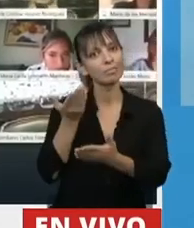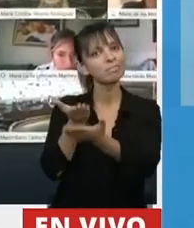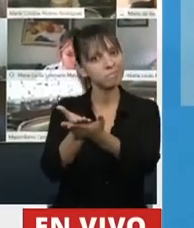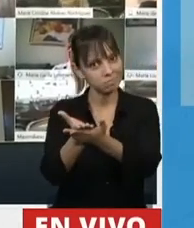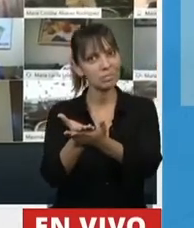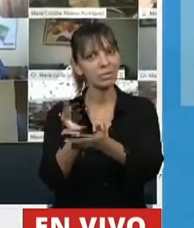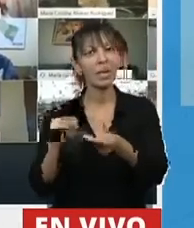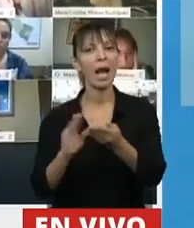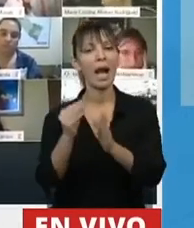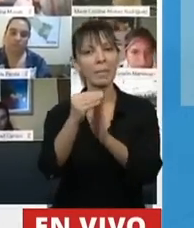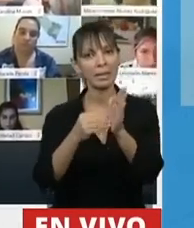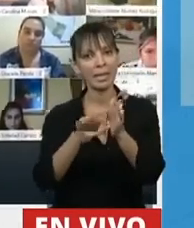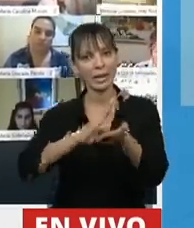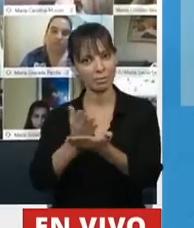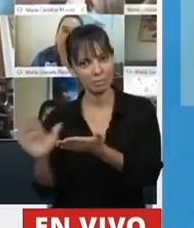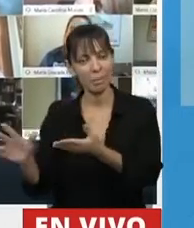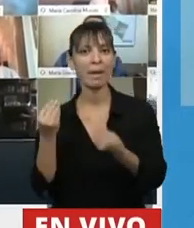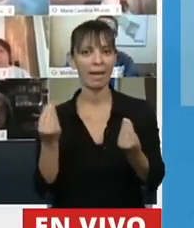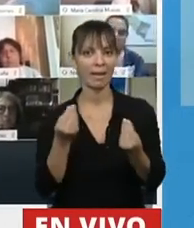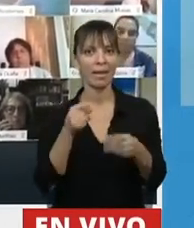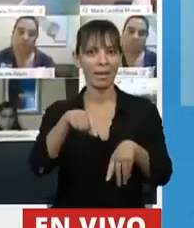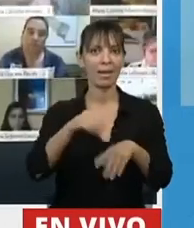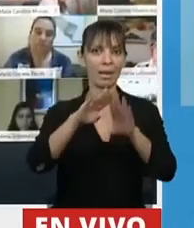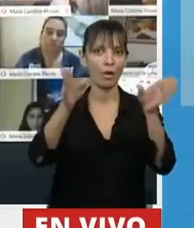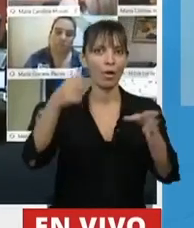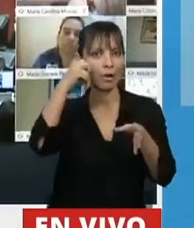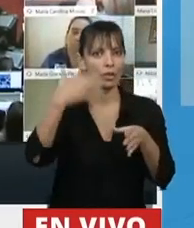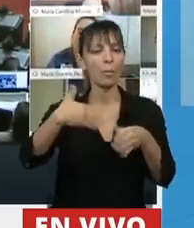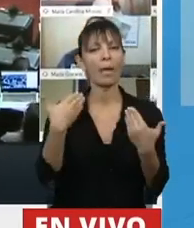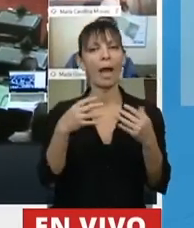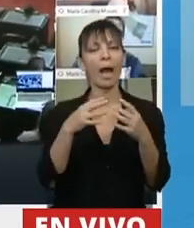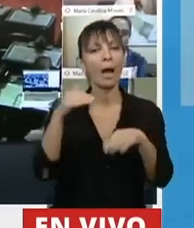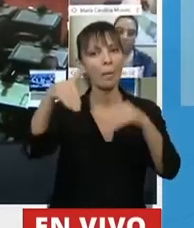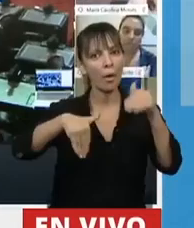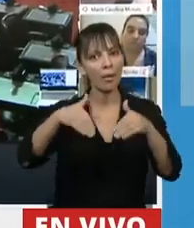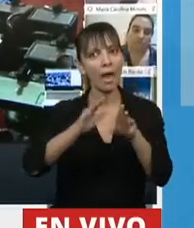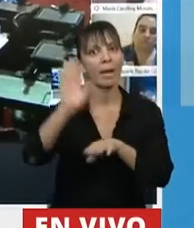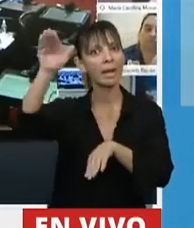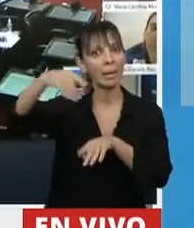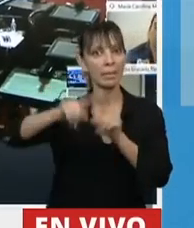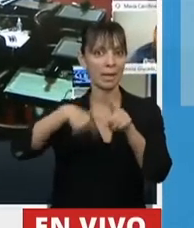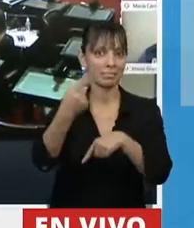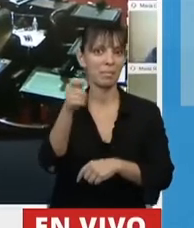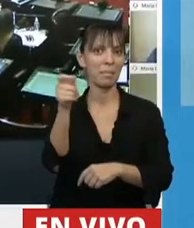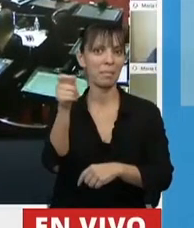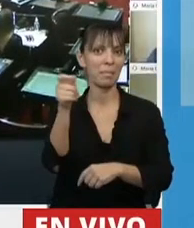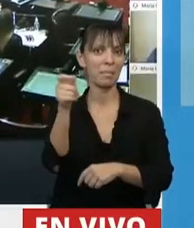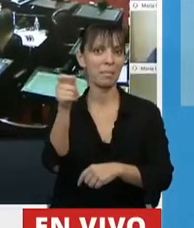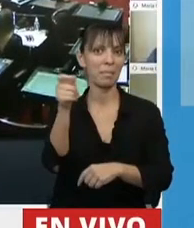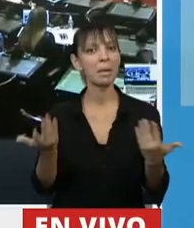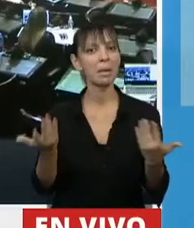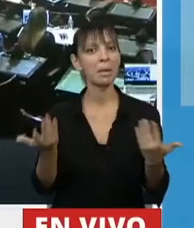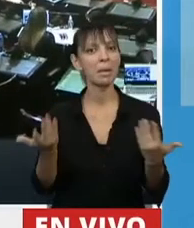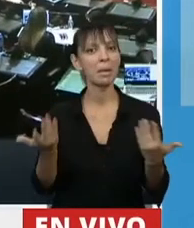parlamentaria el apartamiento del reglamento para que este congreso votara la convocatoria para el mes de junio, así que